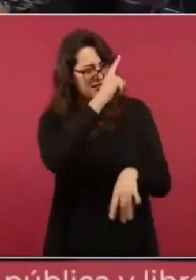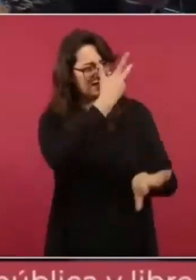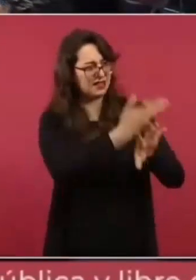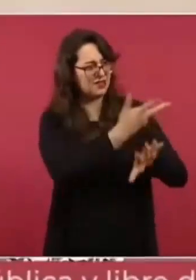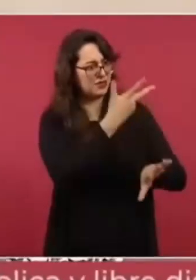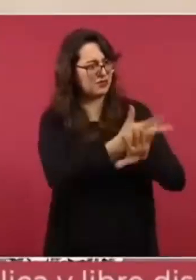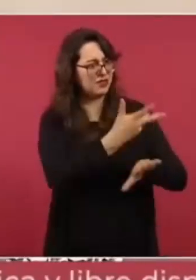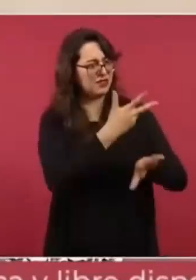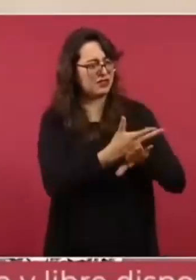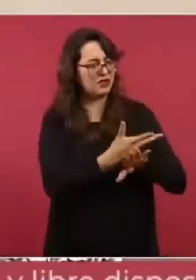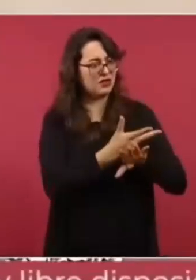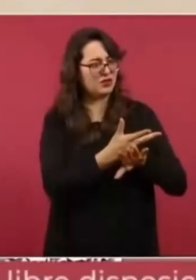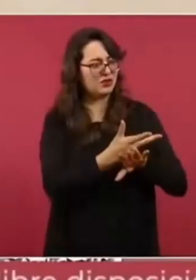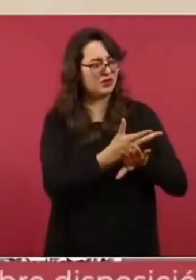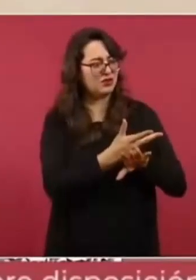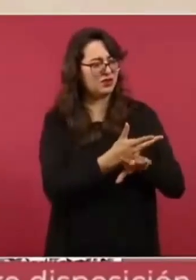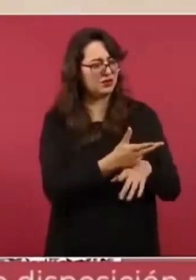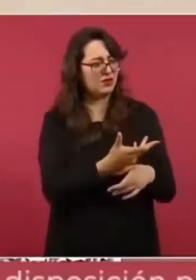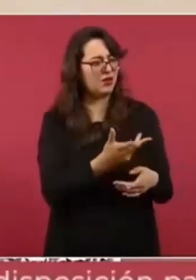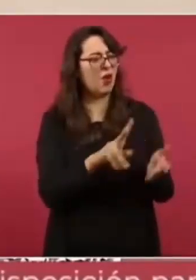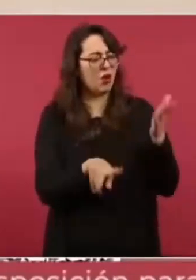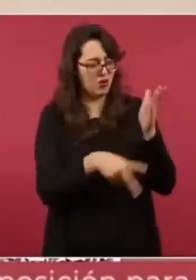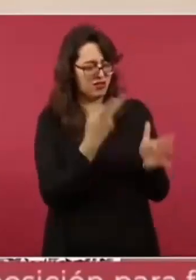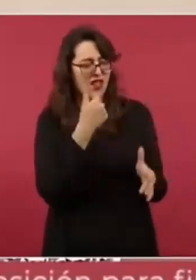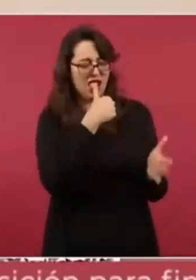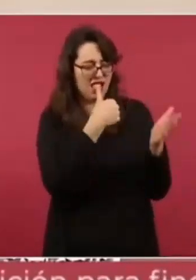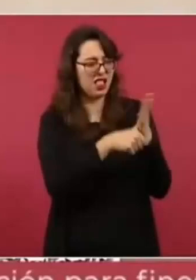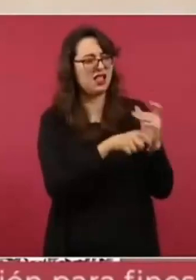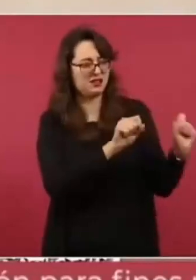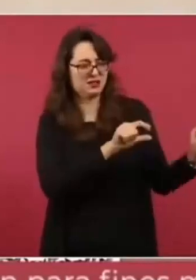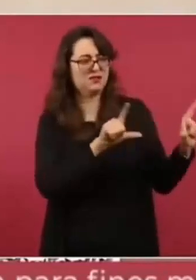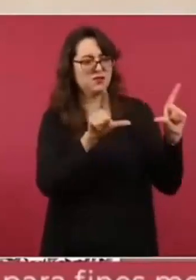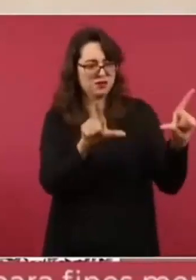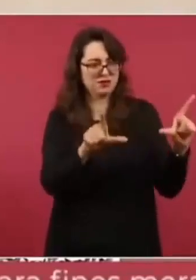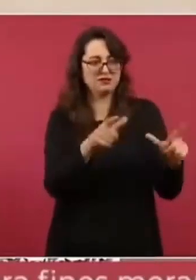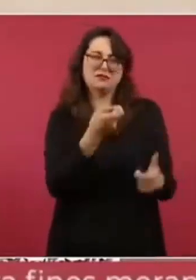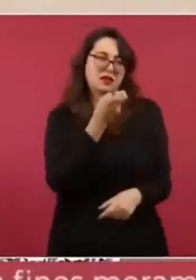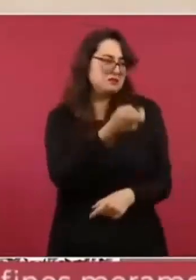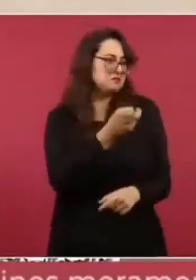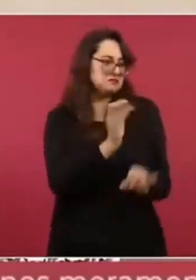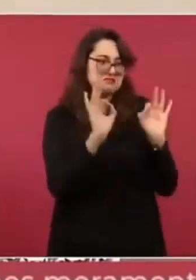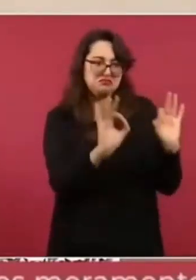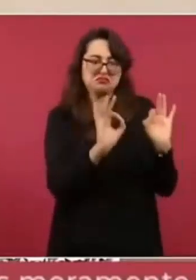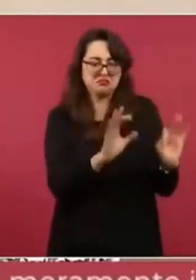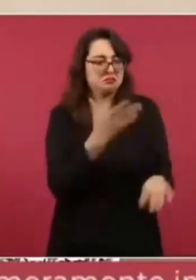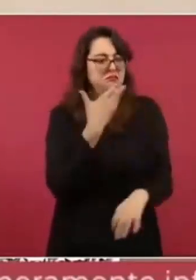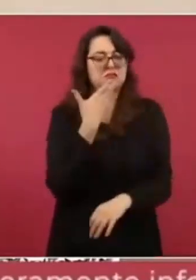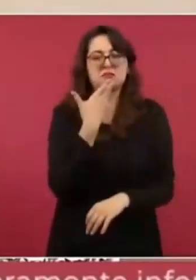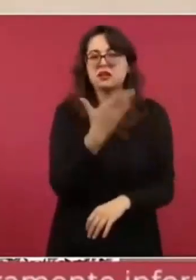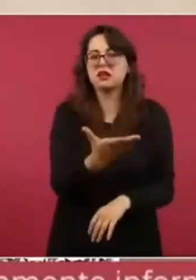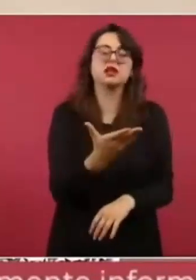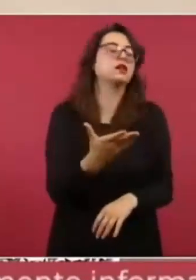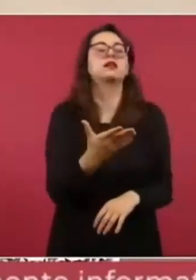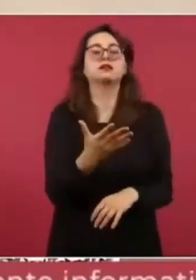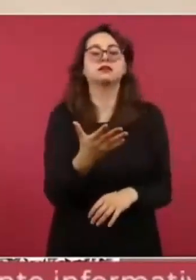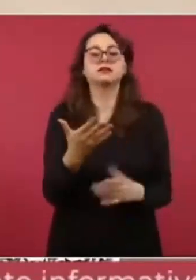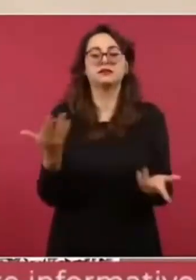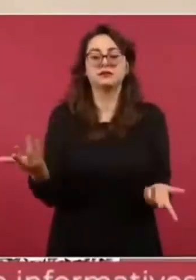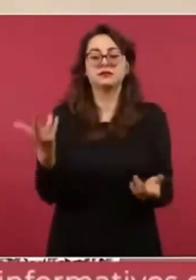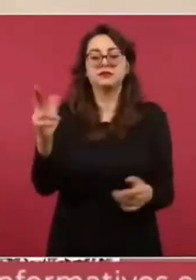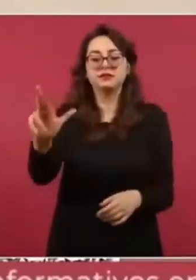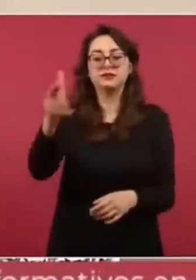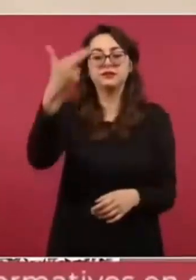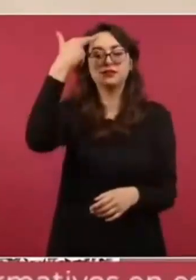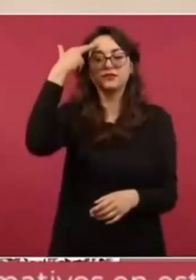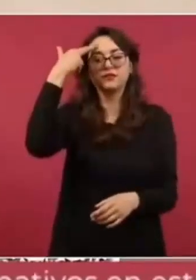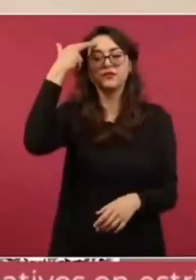Sí, que es buenísima. Ponla otra vez, ¿no? Porque acuérdense cuando